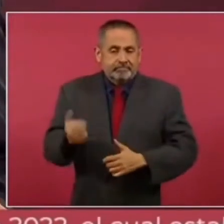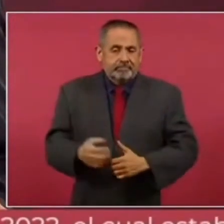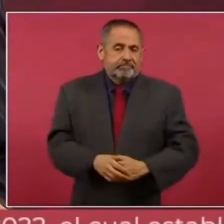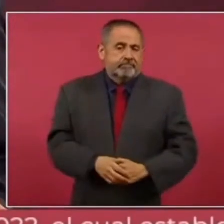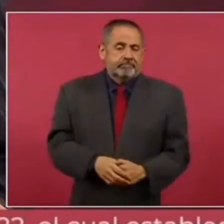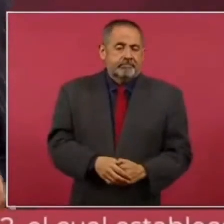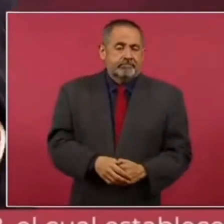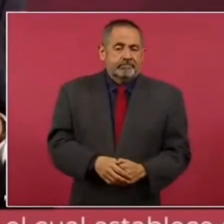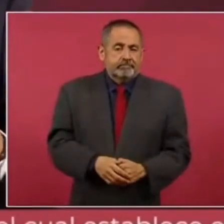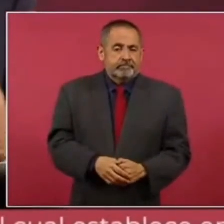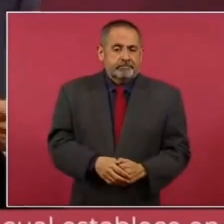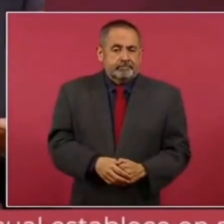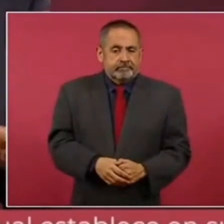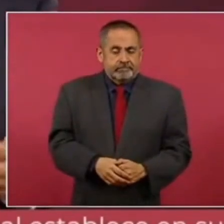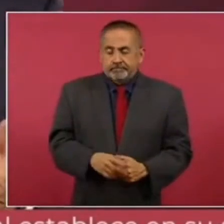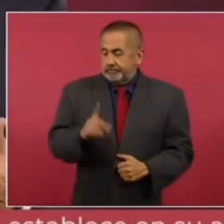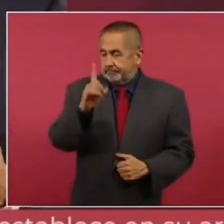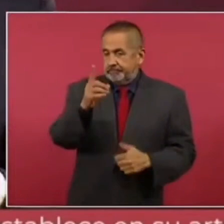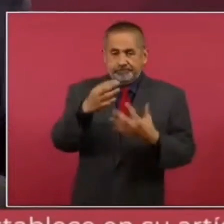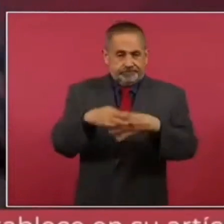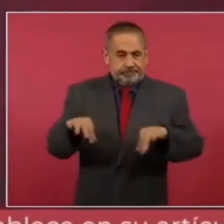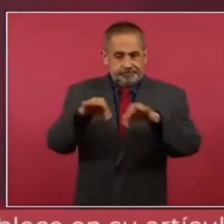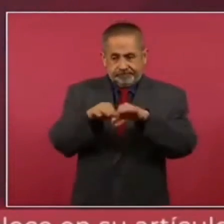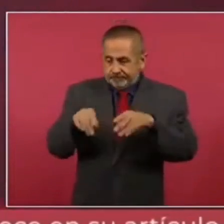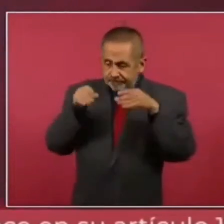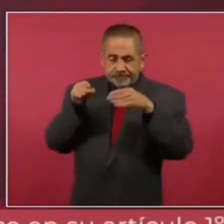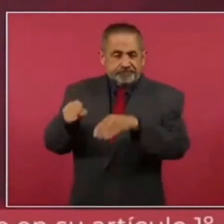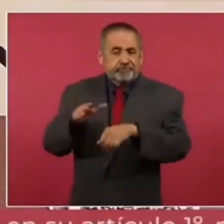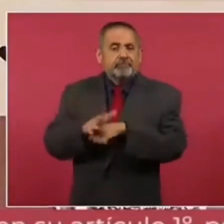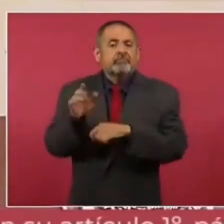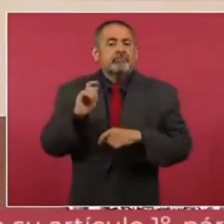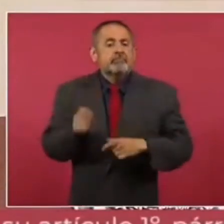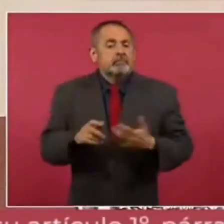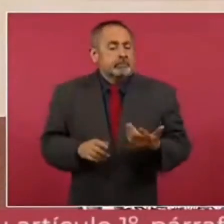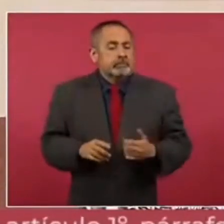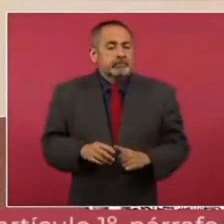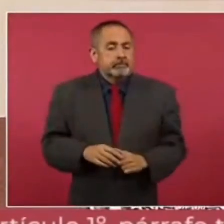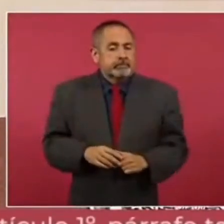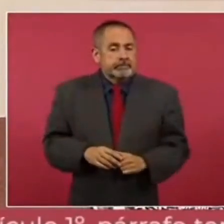Lo más importante es quitar